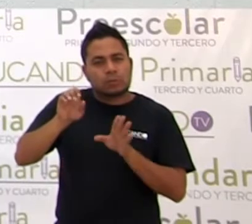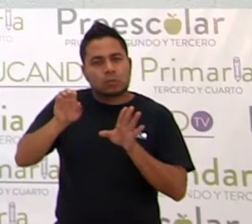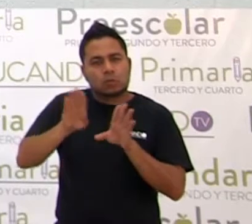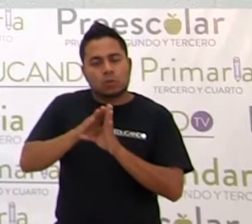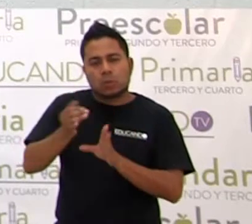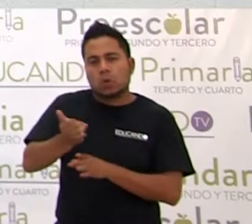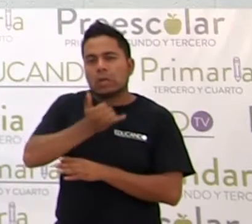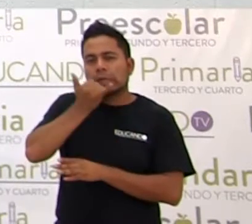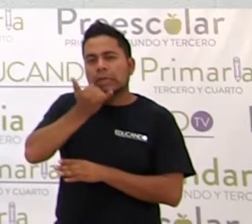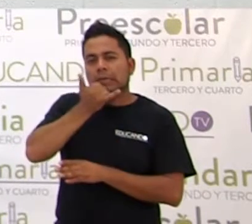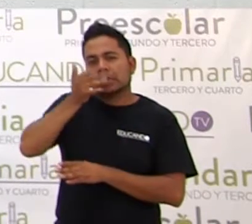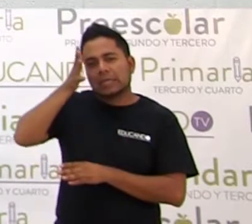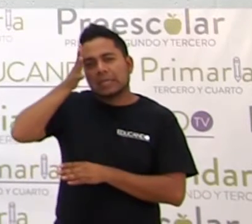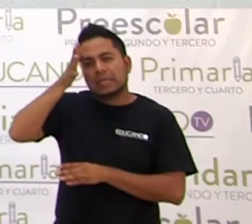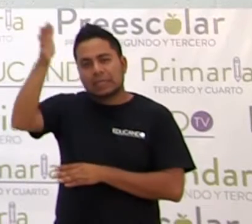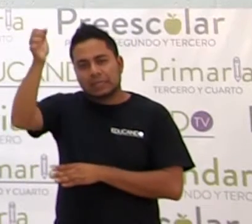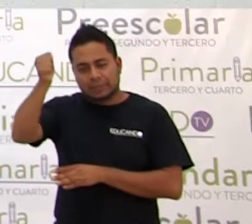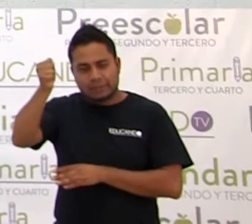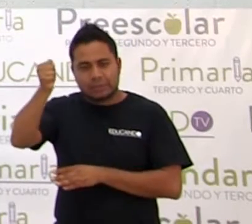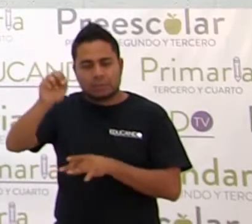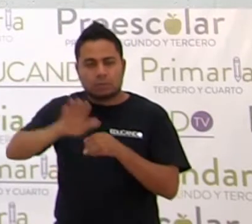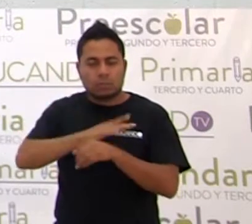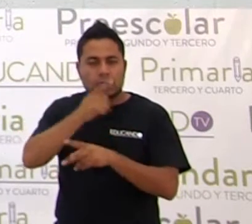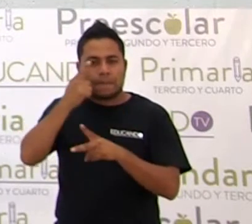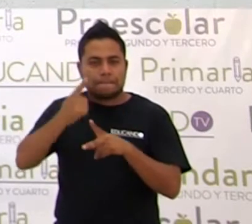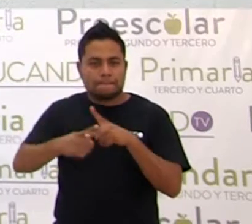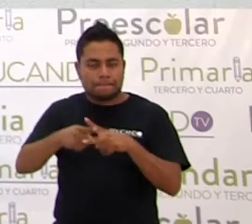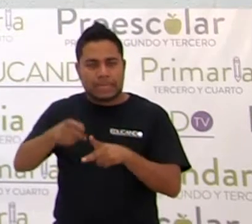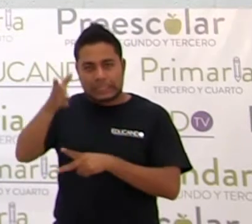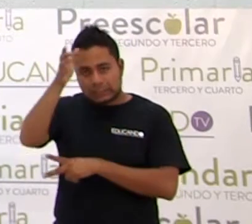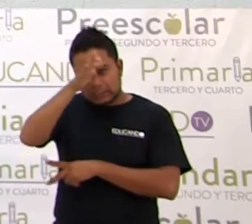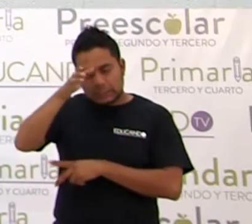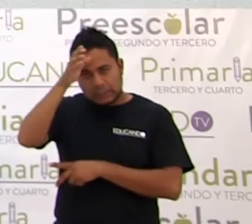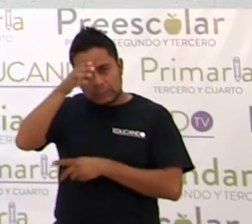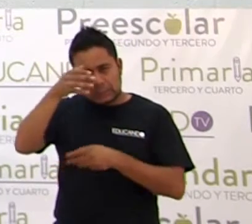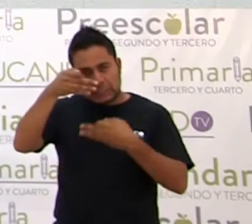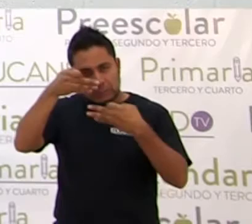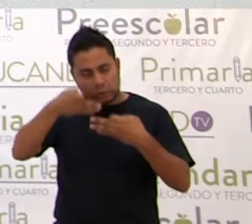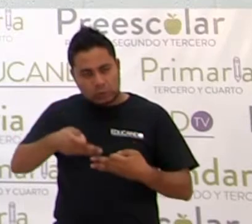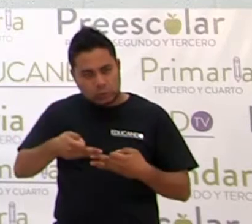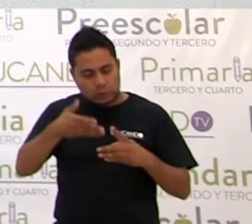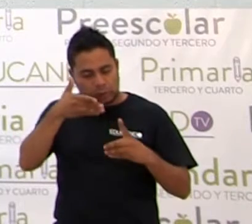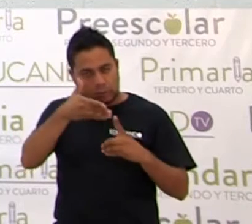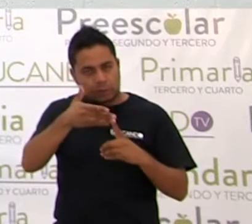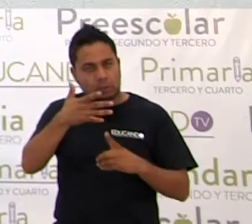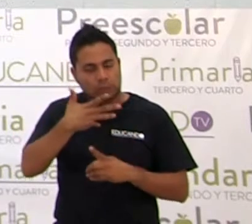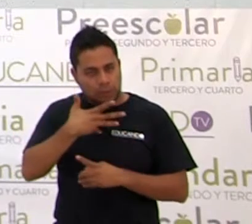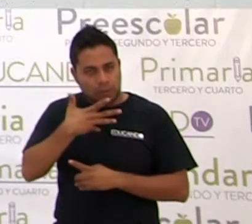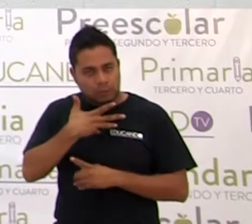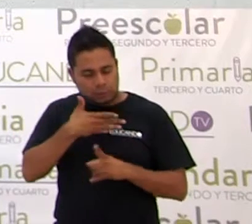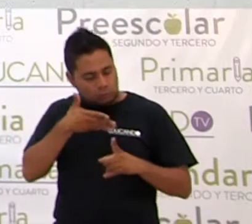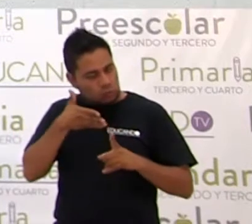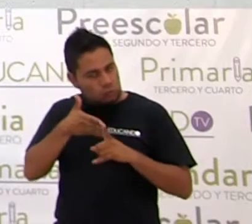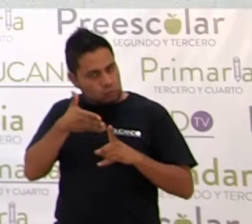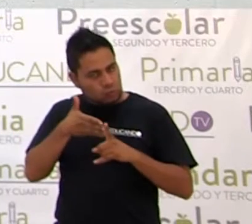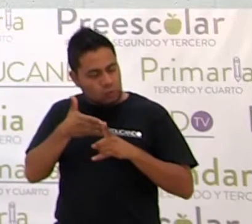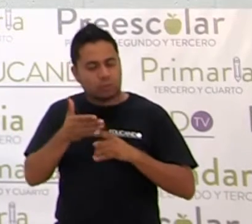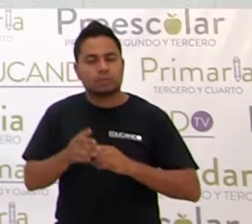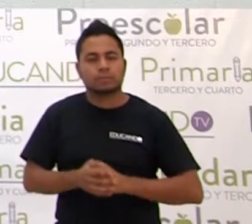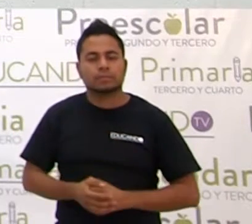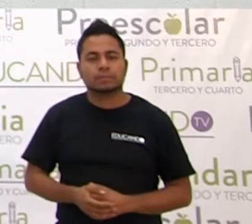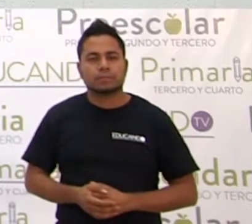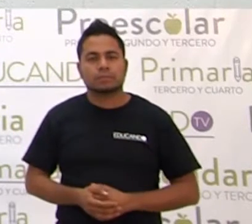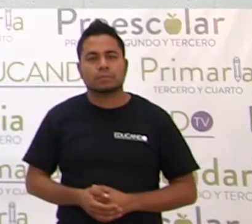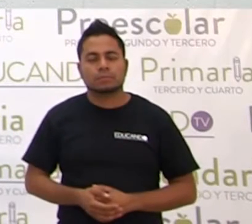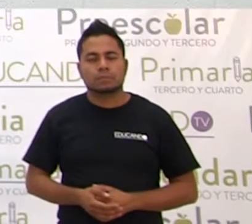conceptual, ¿sí? Porque matemáticas es una ciencia precisa, que tiene precisión. Bueno, vamos a